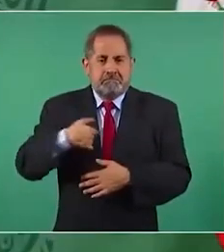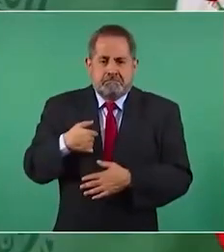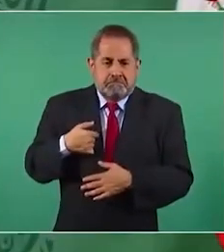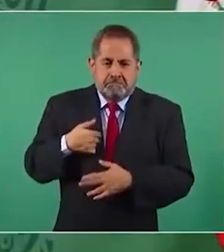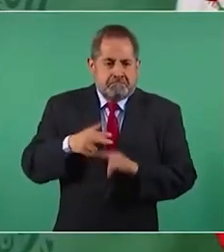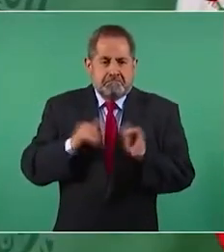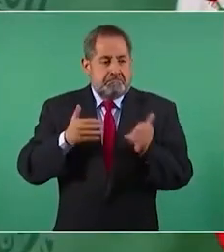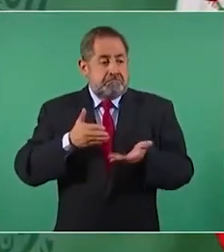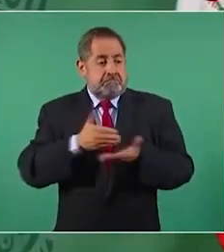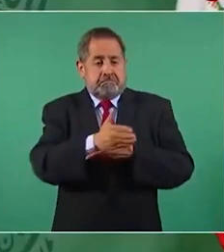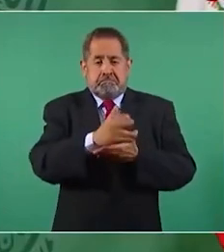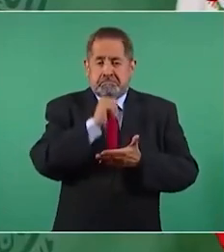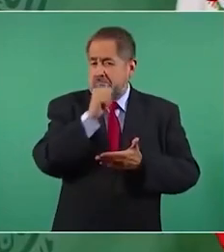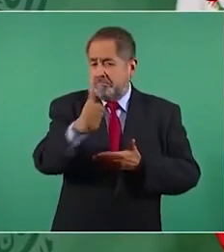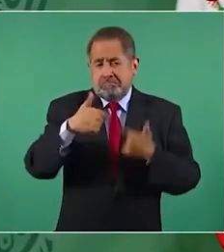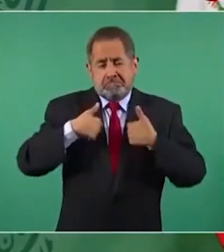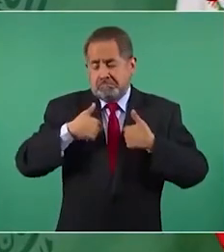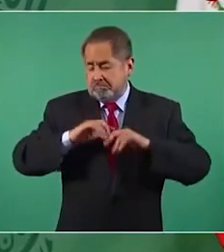tengo nada que ver